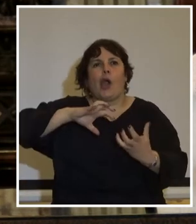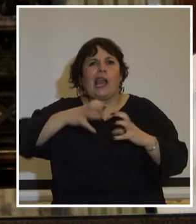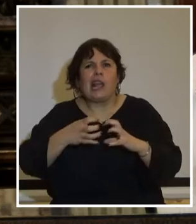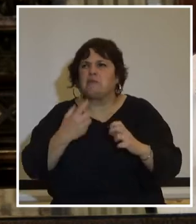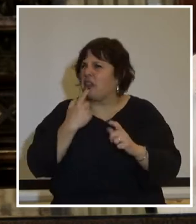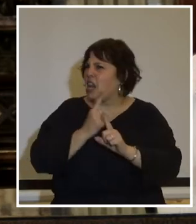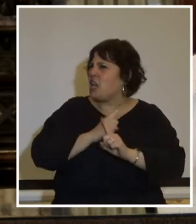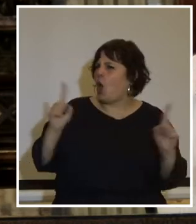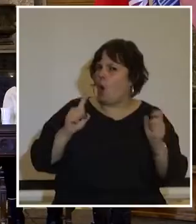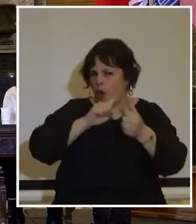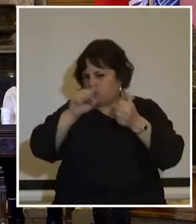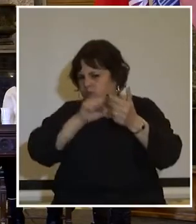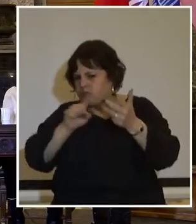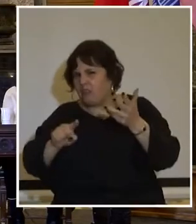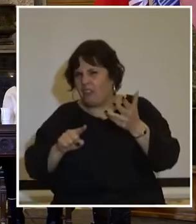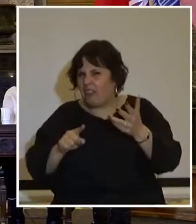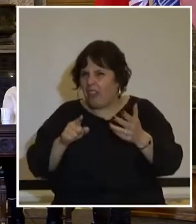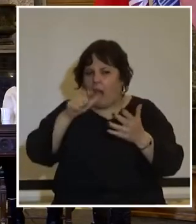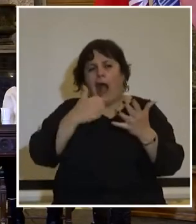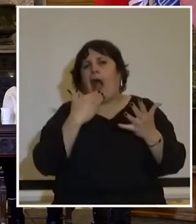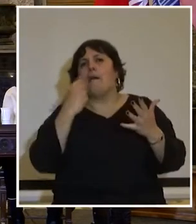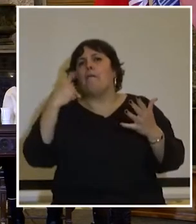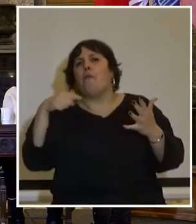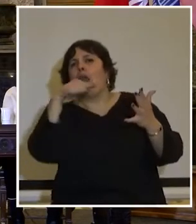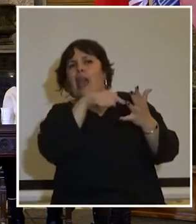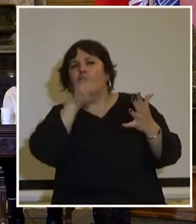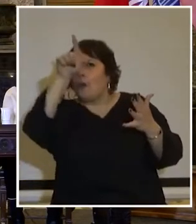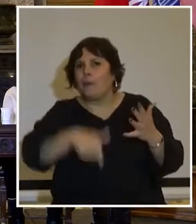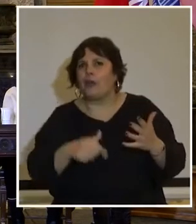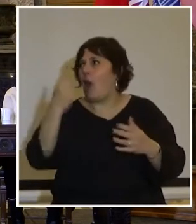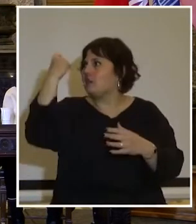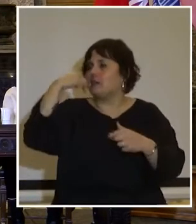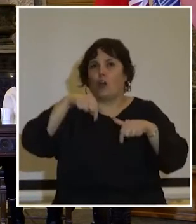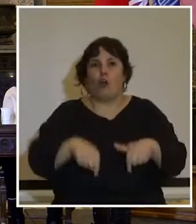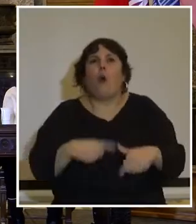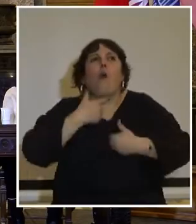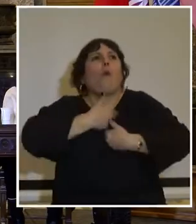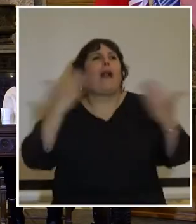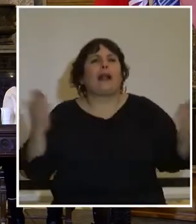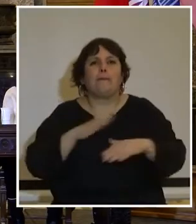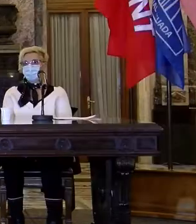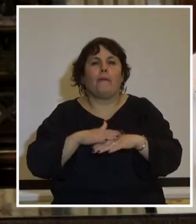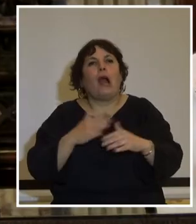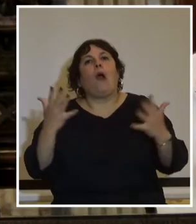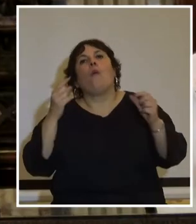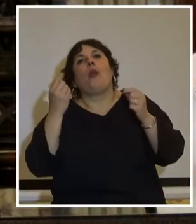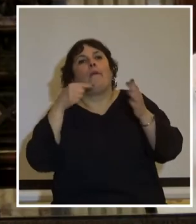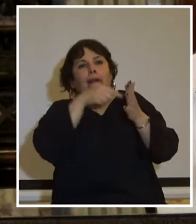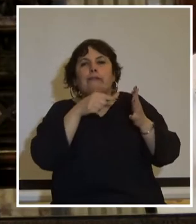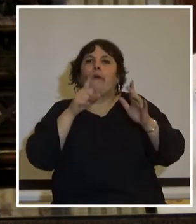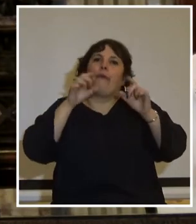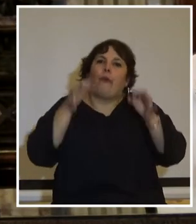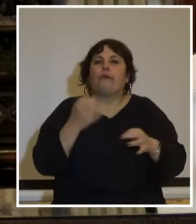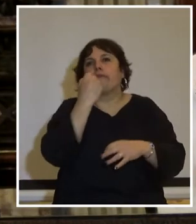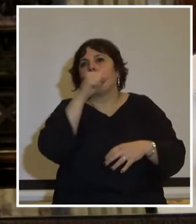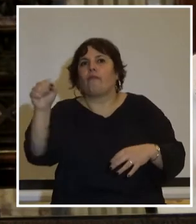ninguno de esos factores, puede justificar, pudo justificar ayer, o puede justificar en cualquier momento, el violentamiento